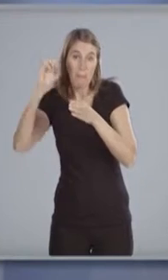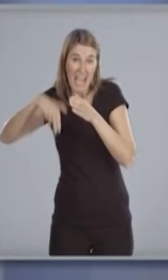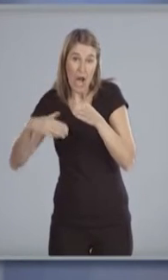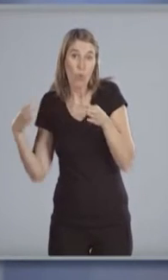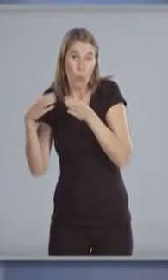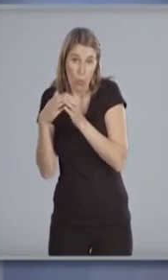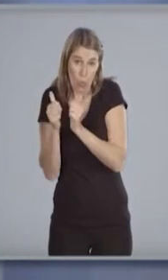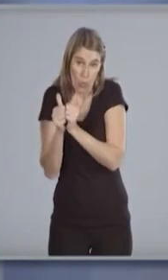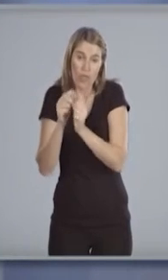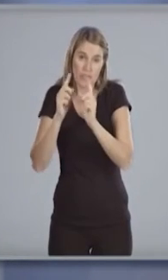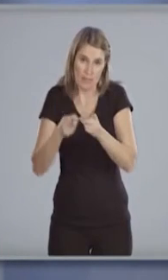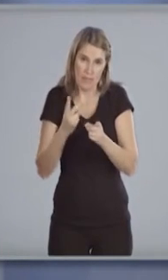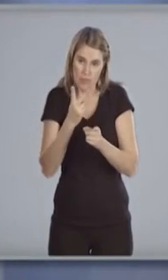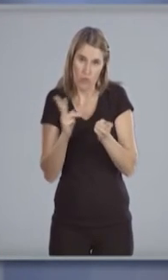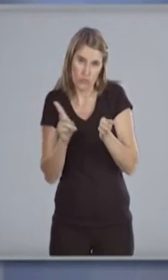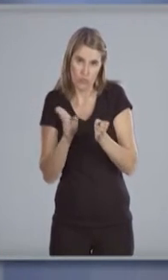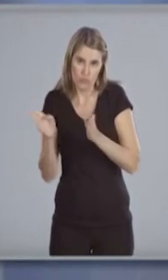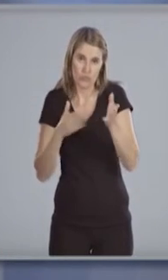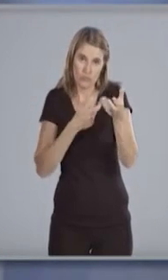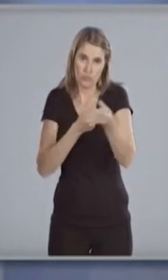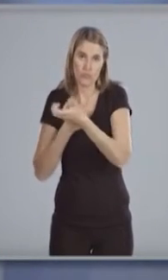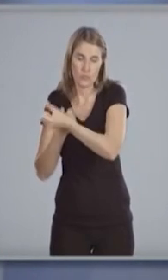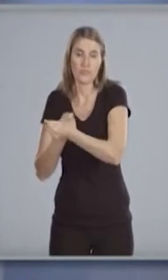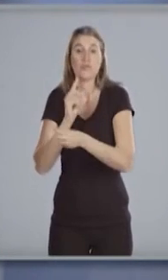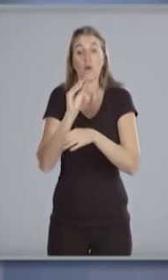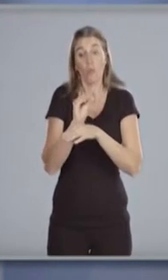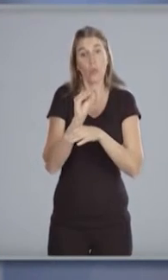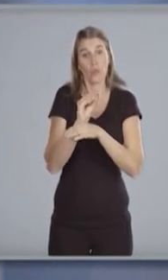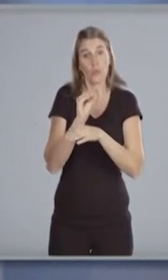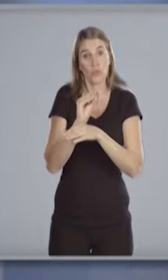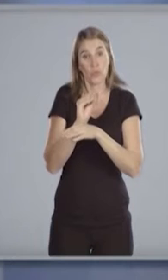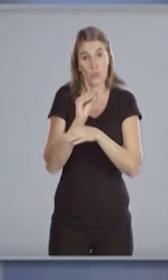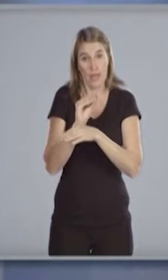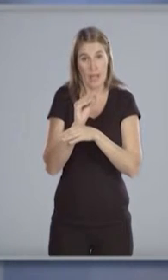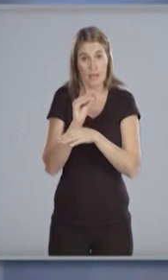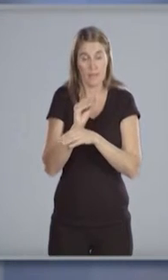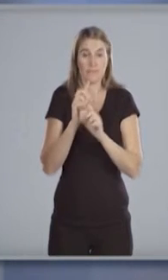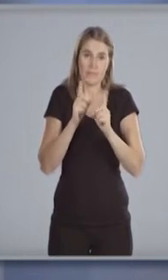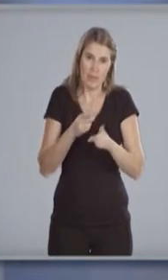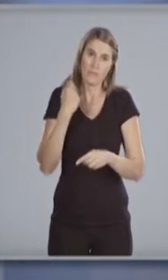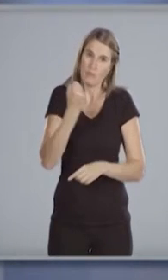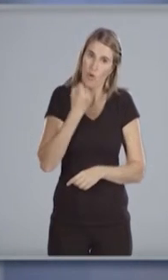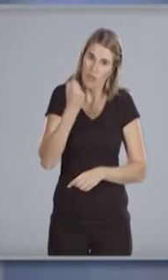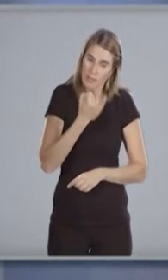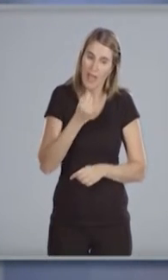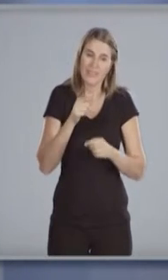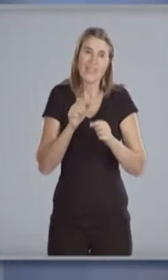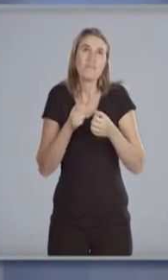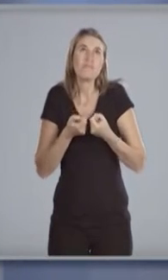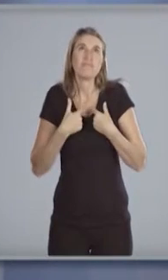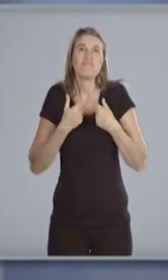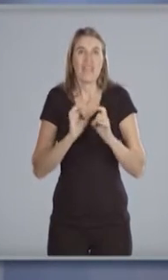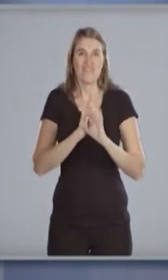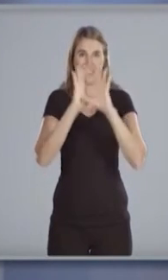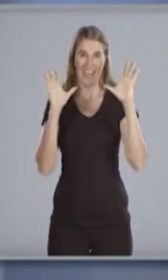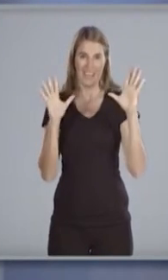Durante 40 minutos, Tabaré Vázquez enumeró detalladamente los lineamientos de su mandato y los proyectos que enviará al Parlamento. Adelantó que